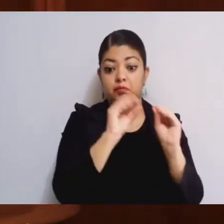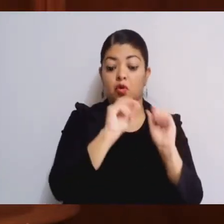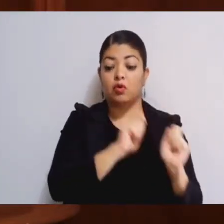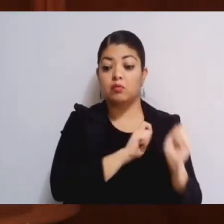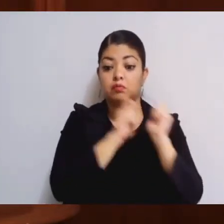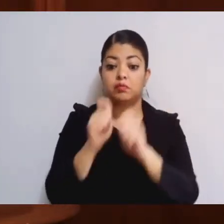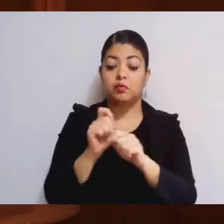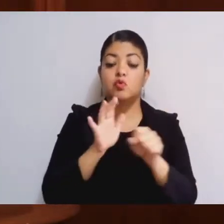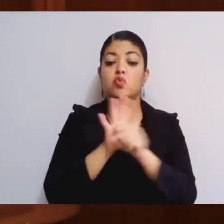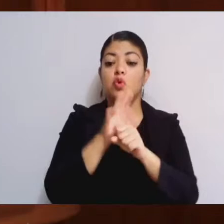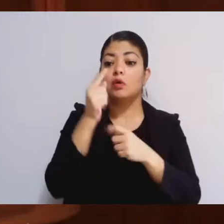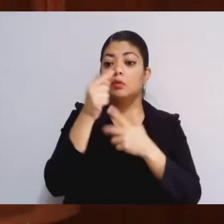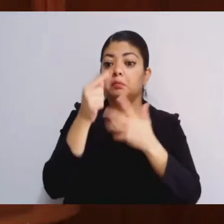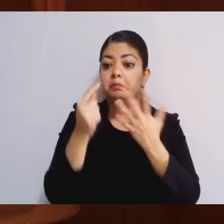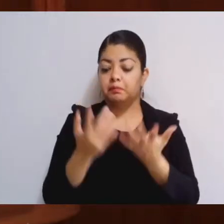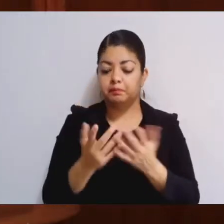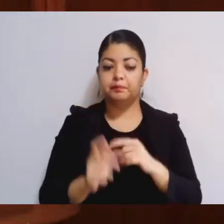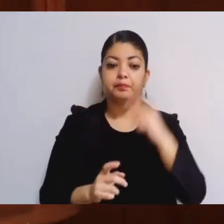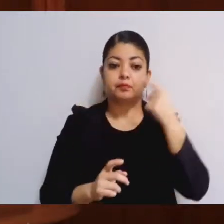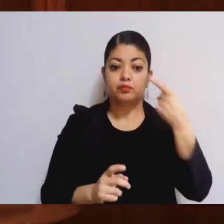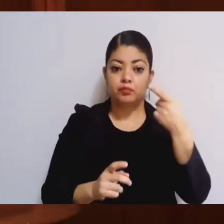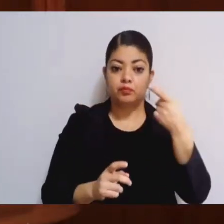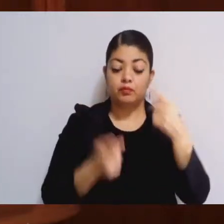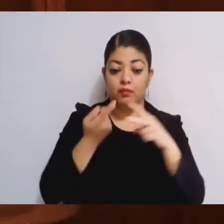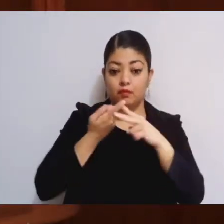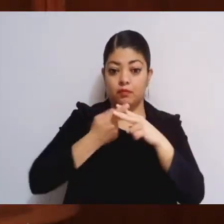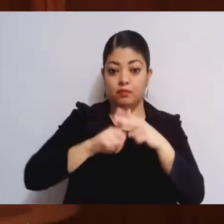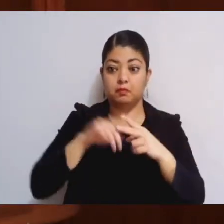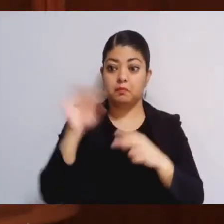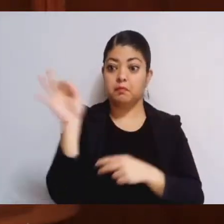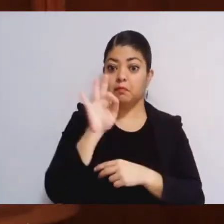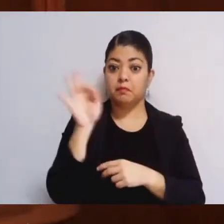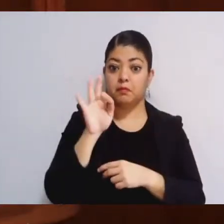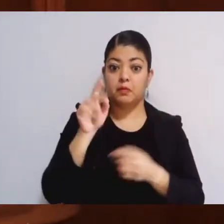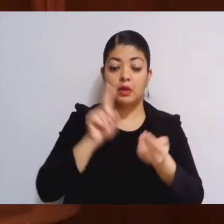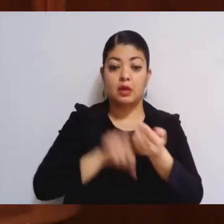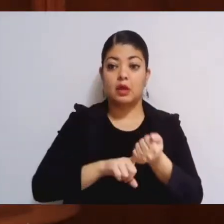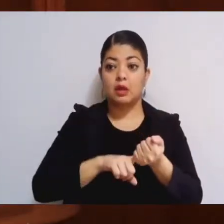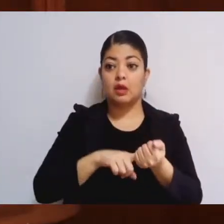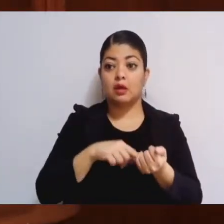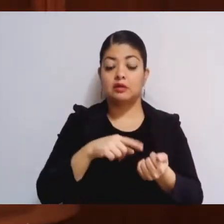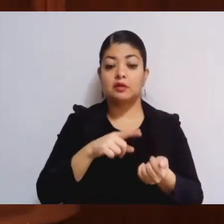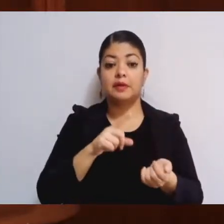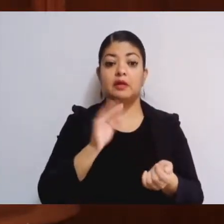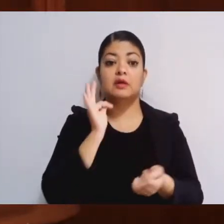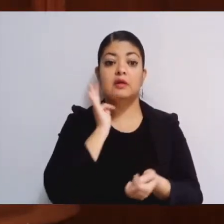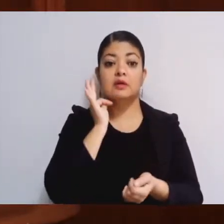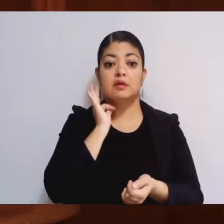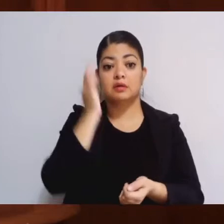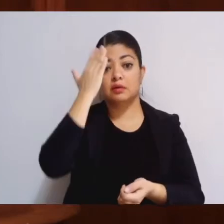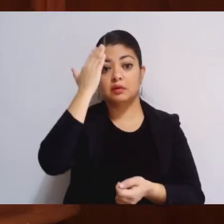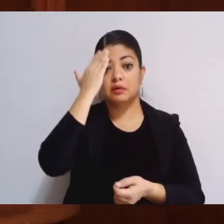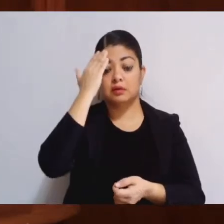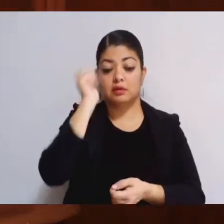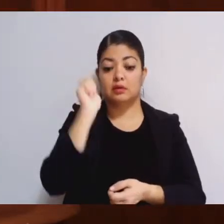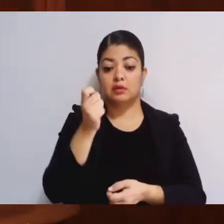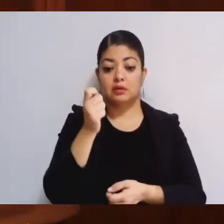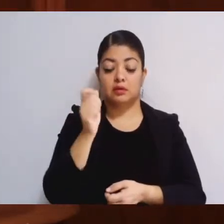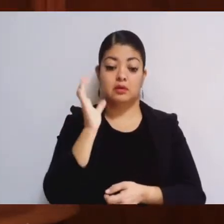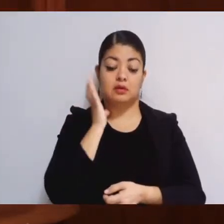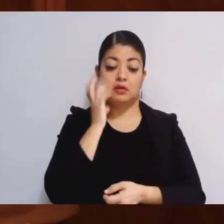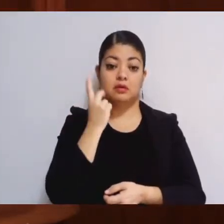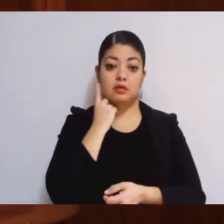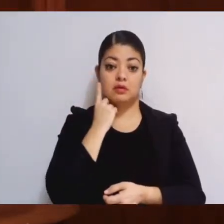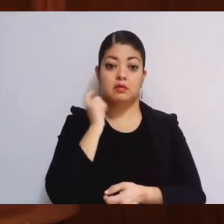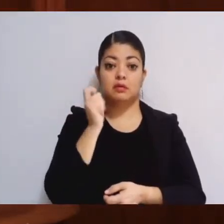procedimiento. Uno, a partir de la ausencia definitiva de la o del Fiscal General de la legislatura, contará con un